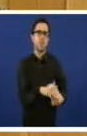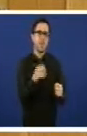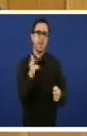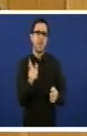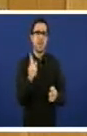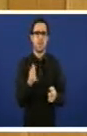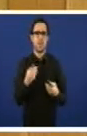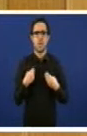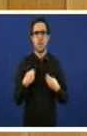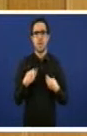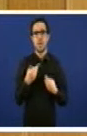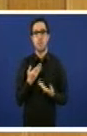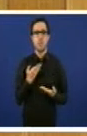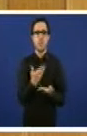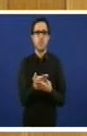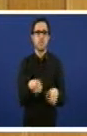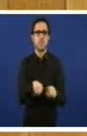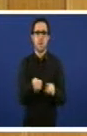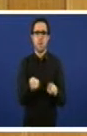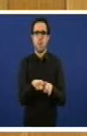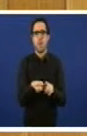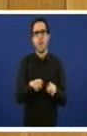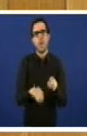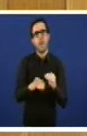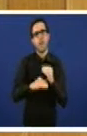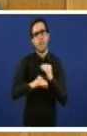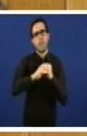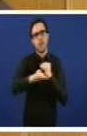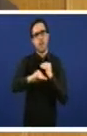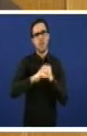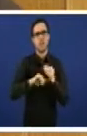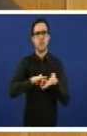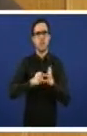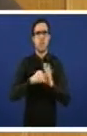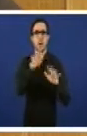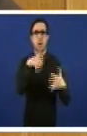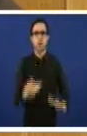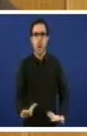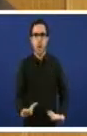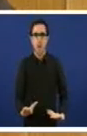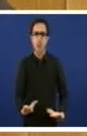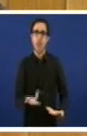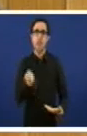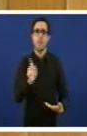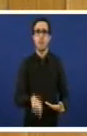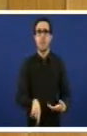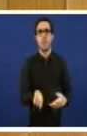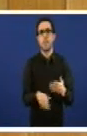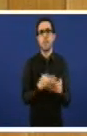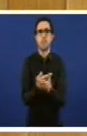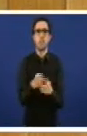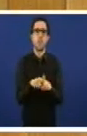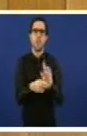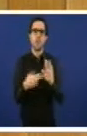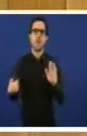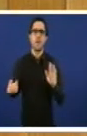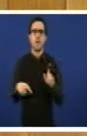pedimos simplemente que mantenhan o sistema actual E finalmente queremos eliminar toda sombra de dúbida